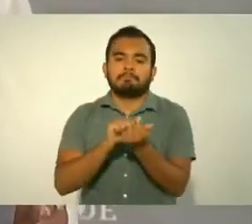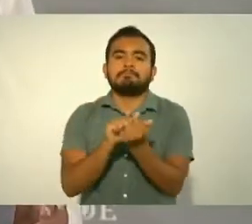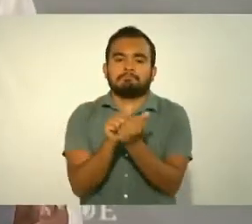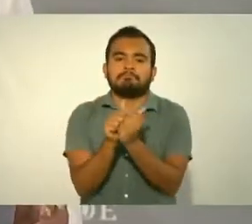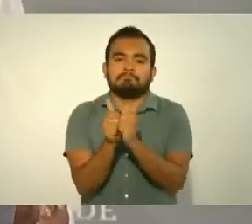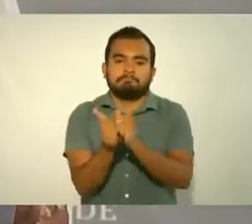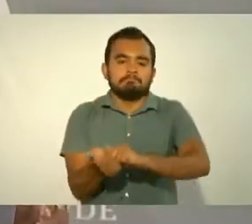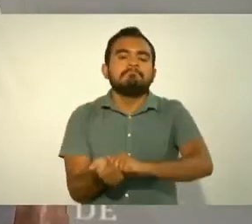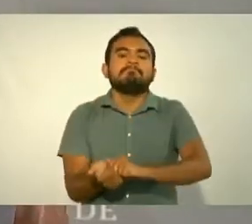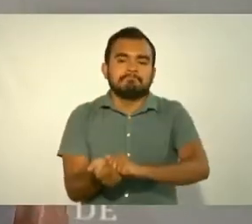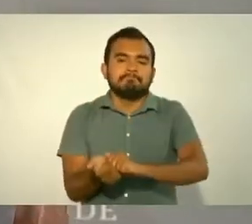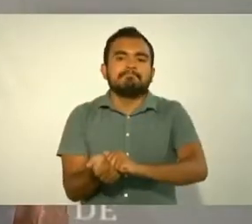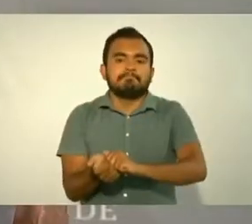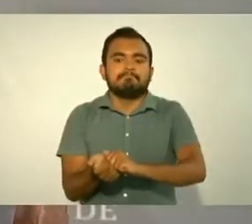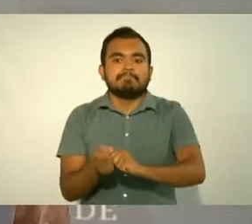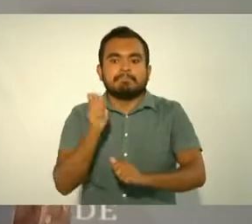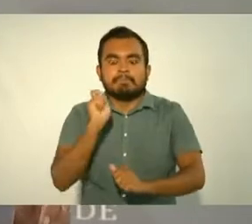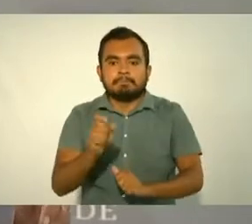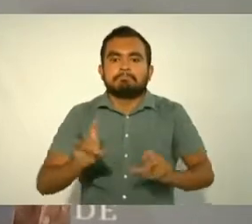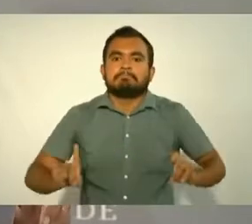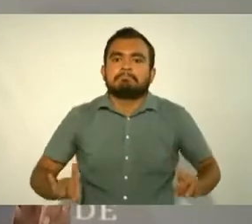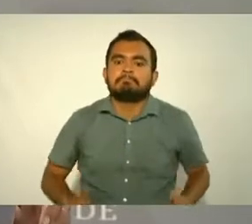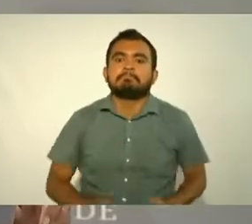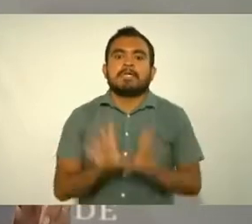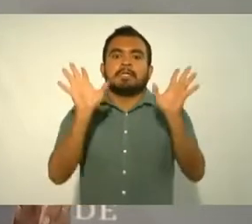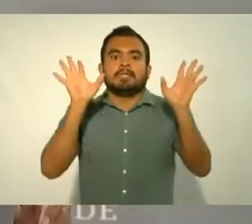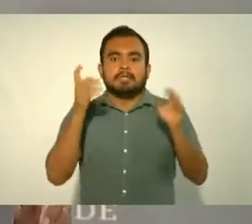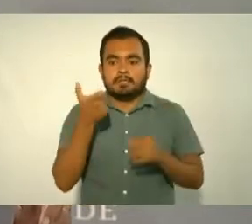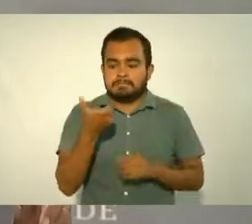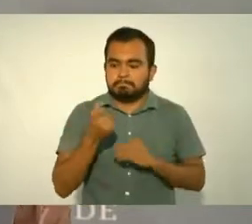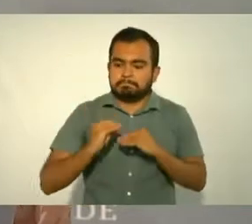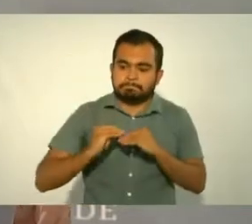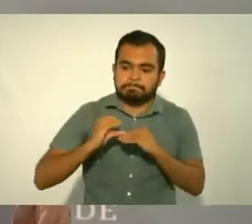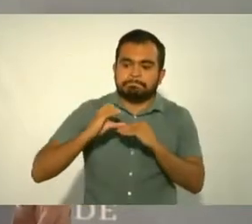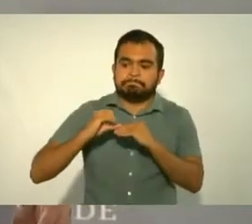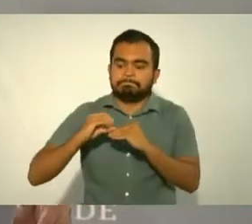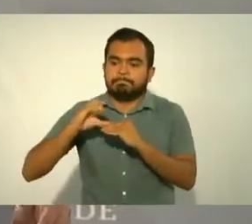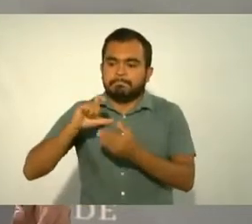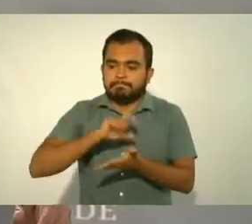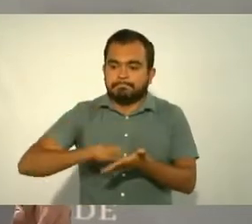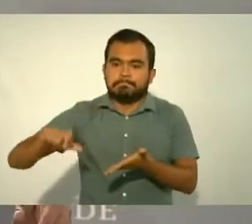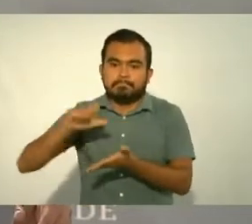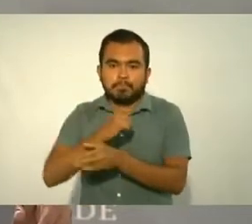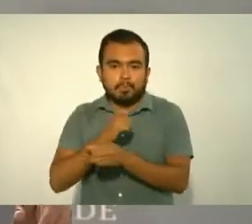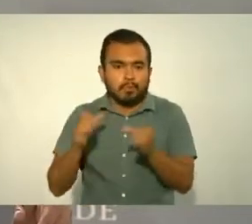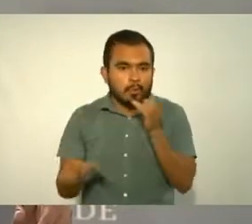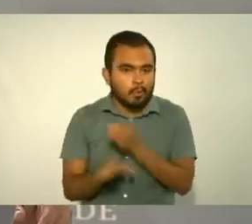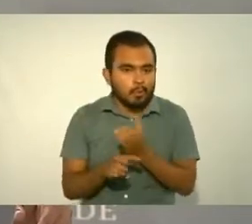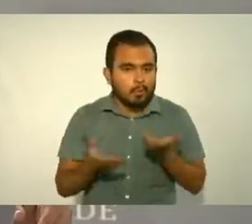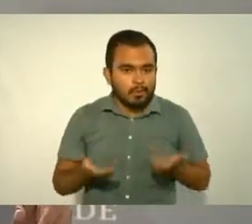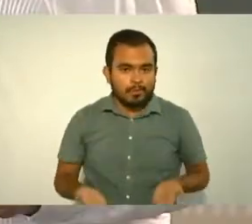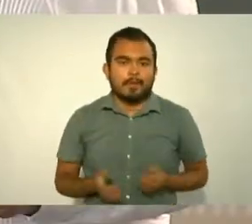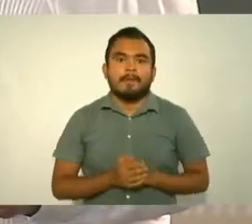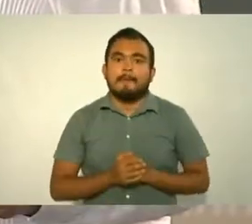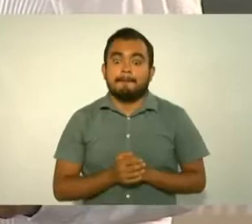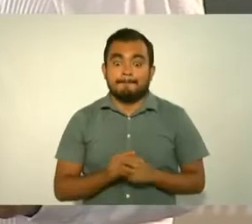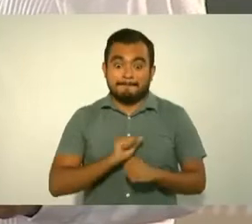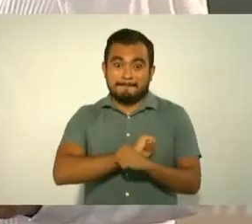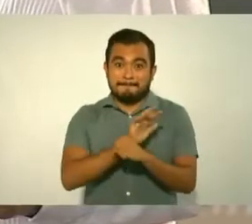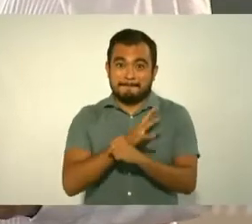calamidad. Claro, no se compara. la pandemia pandemia